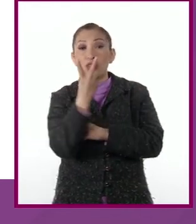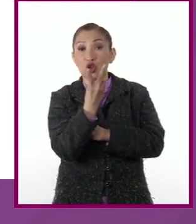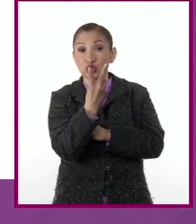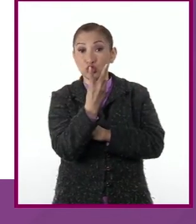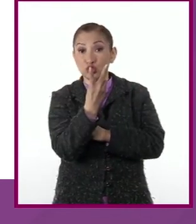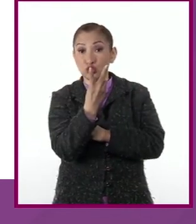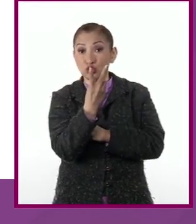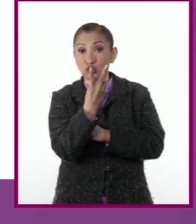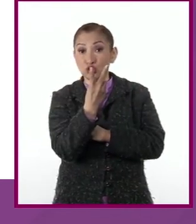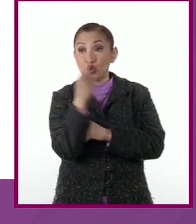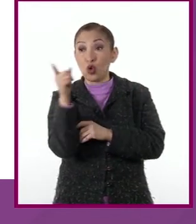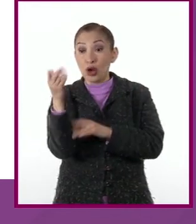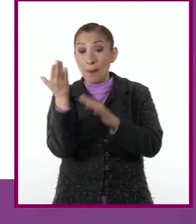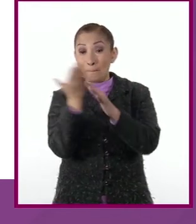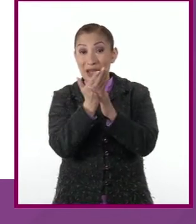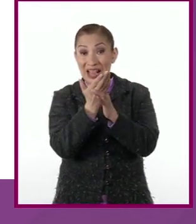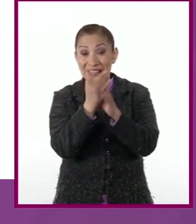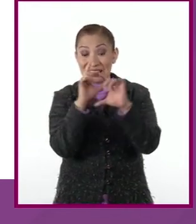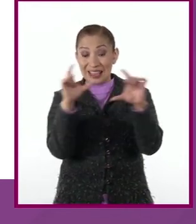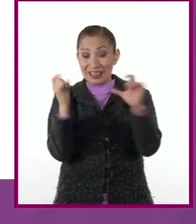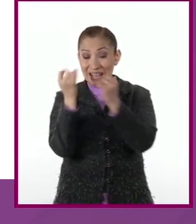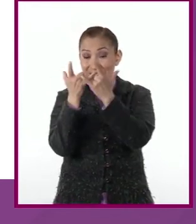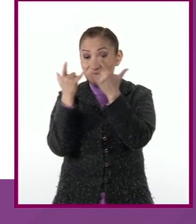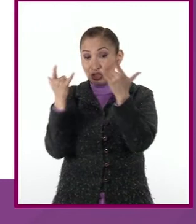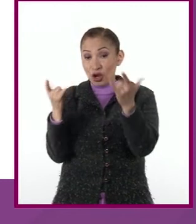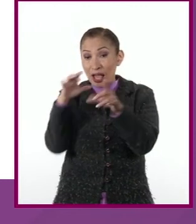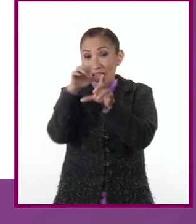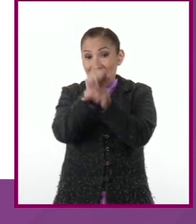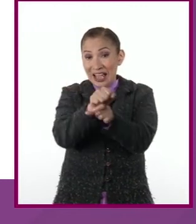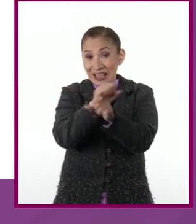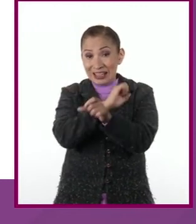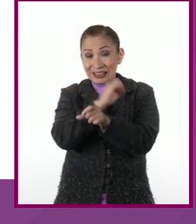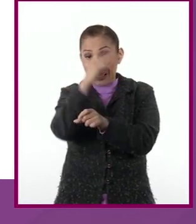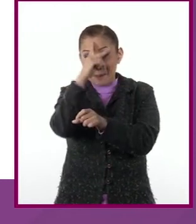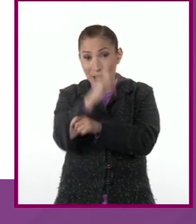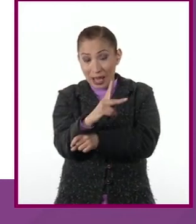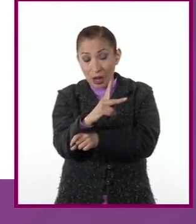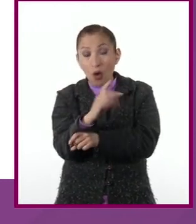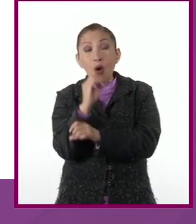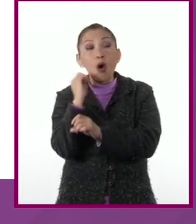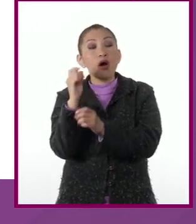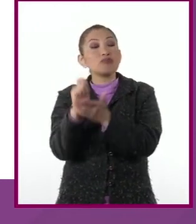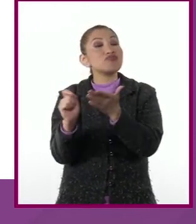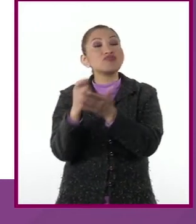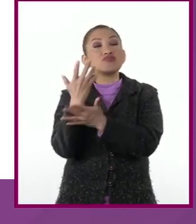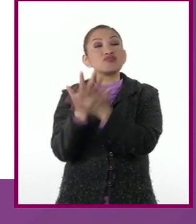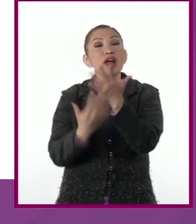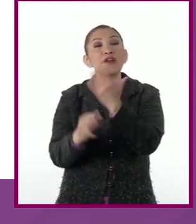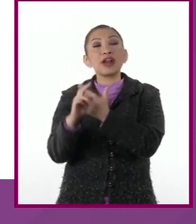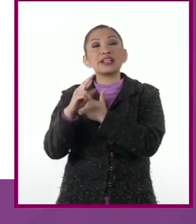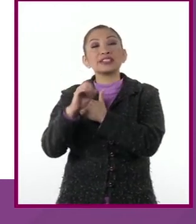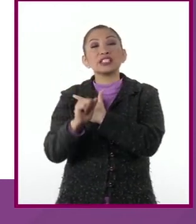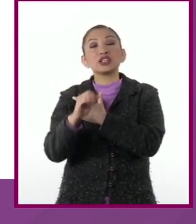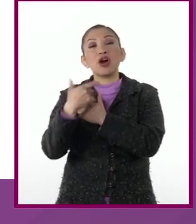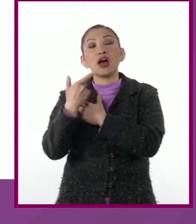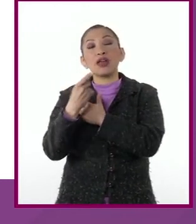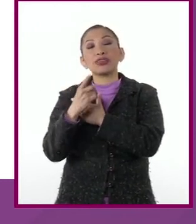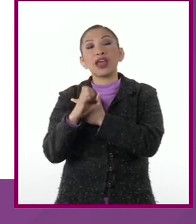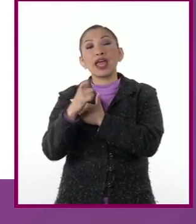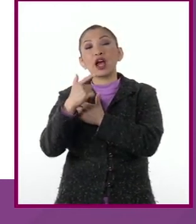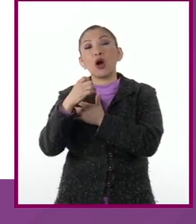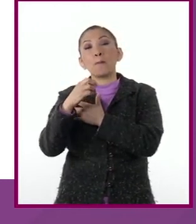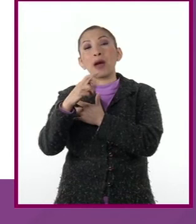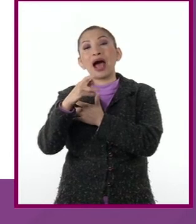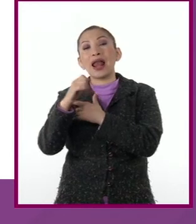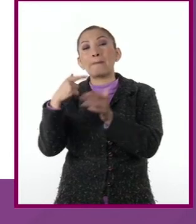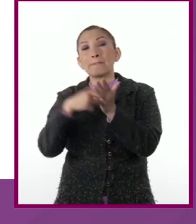Asimismo, un fragmento de la historia de la conquista de México, obra escrita por Francisco López de Gomara en